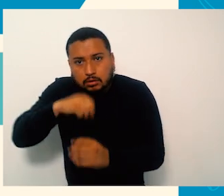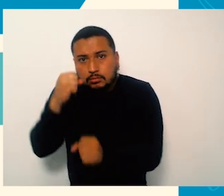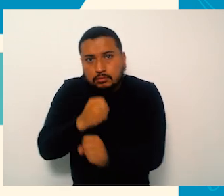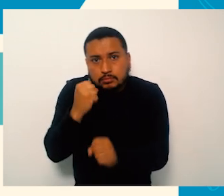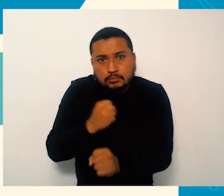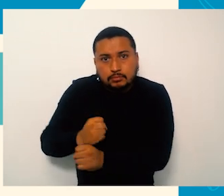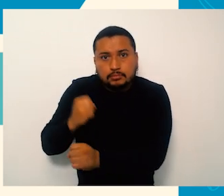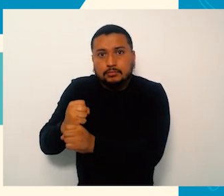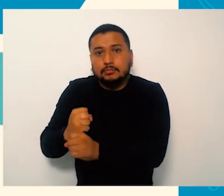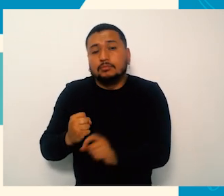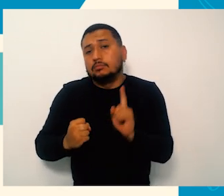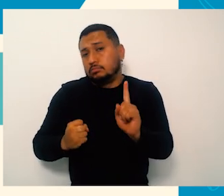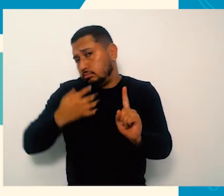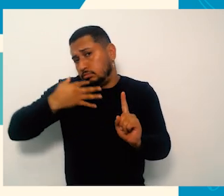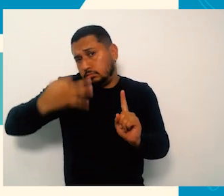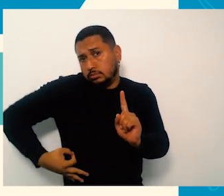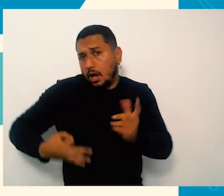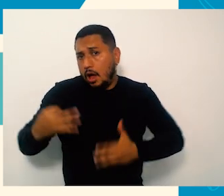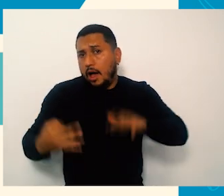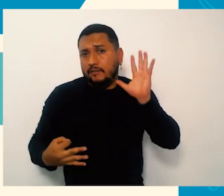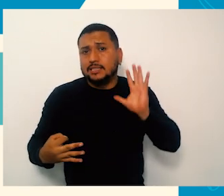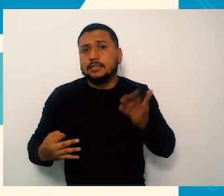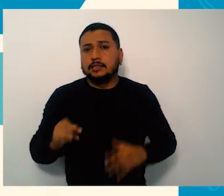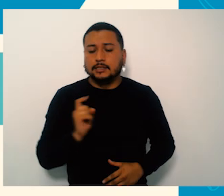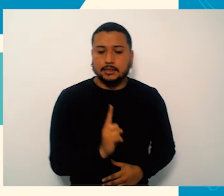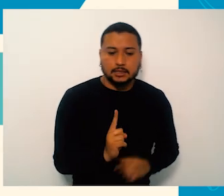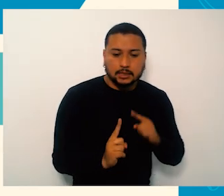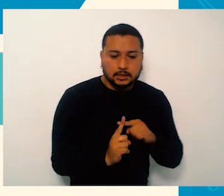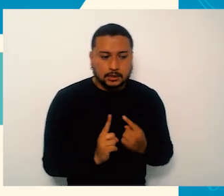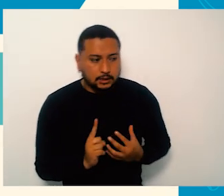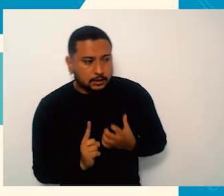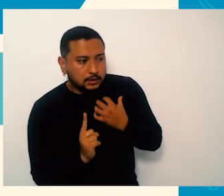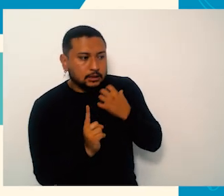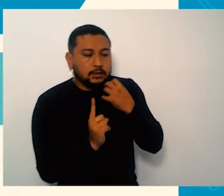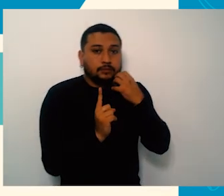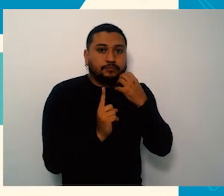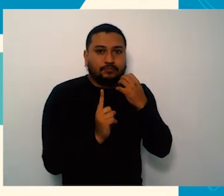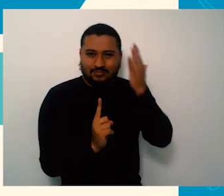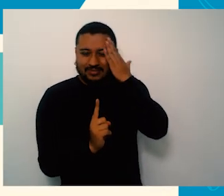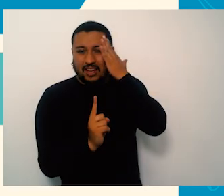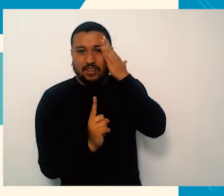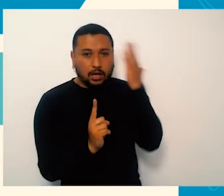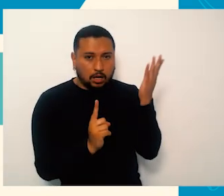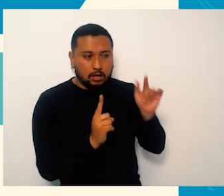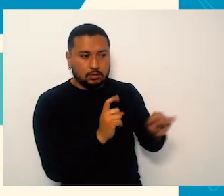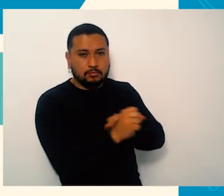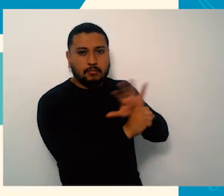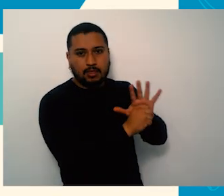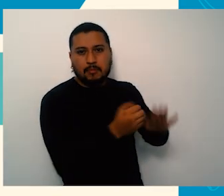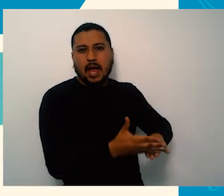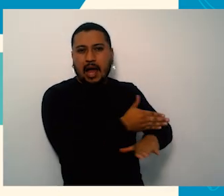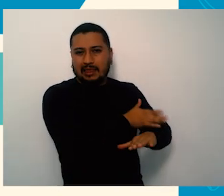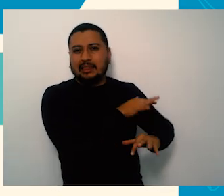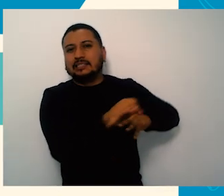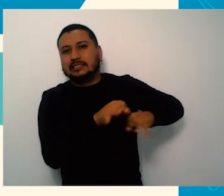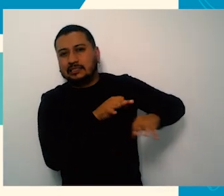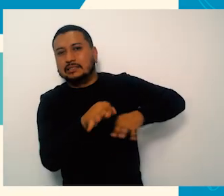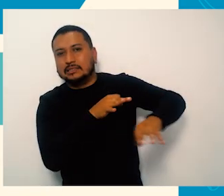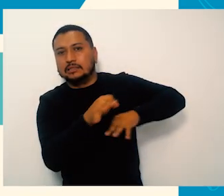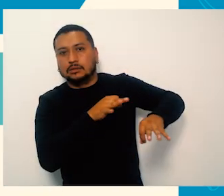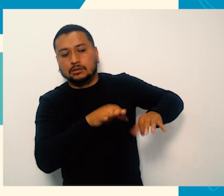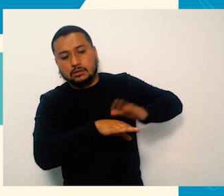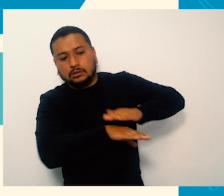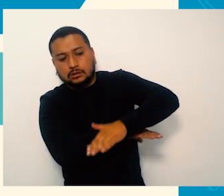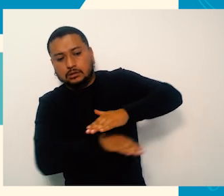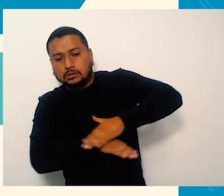esperamos el reconocimiento y la acreditación en la visita que nos hicieron ya de Icontec hace más o menos